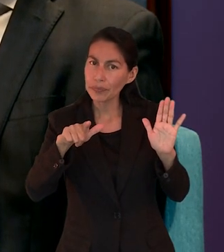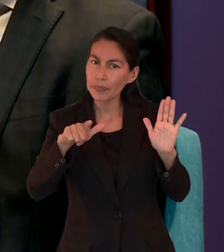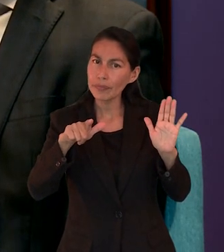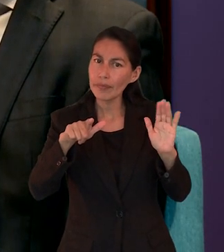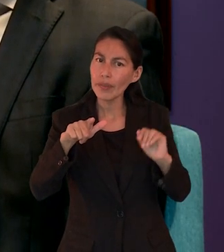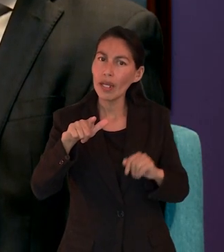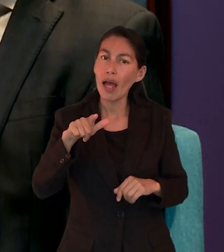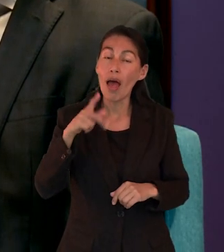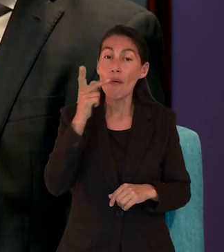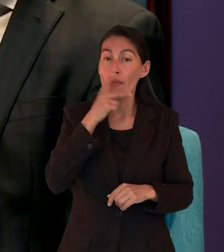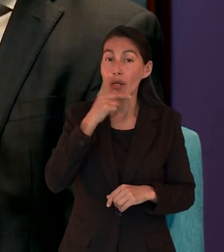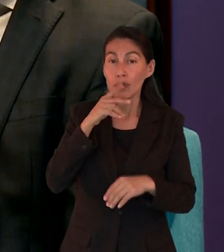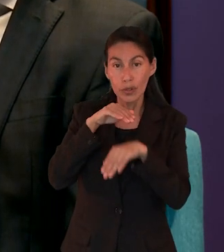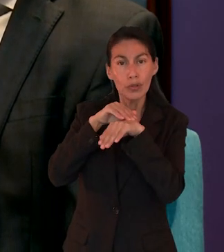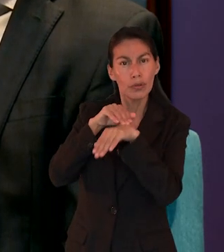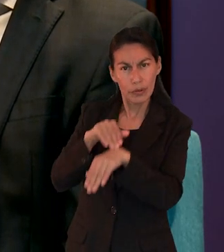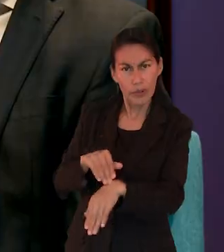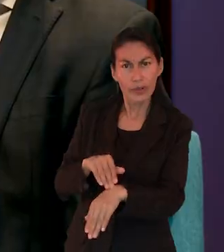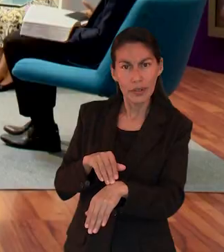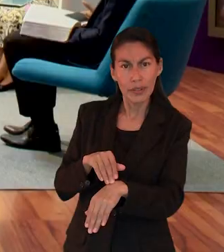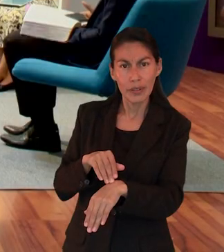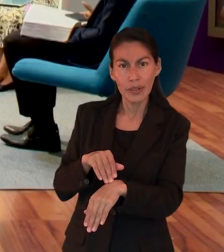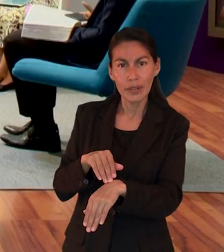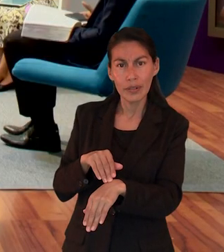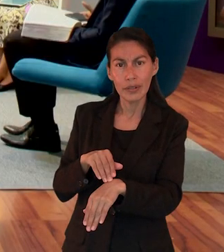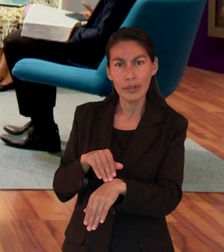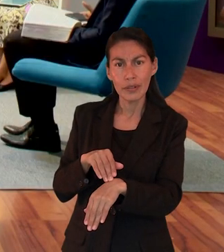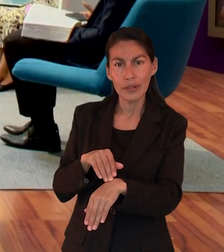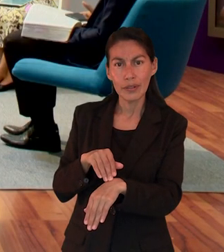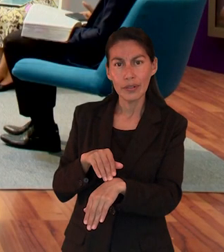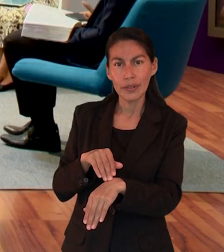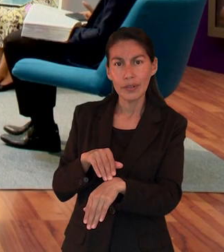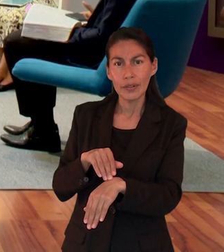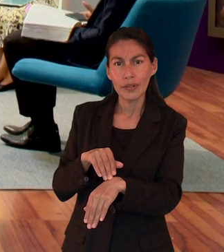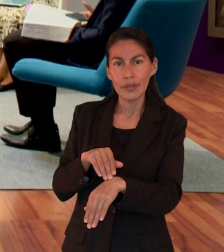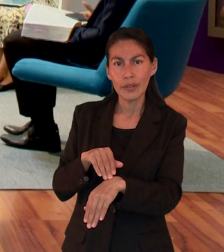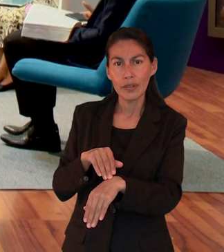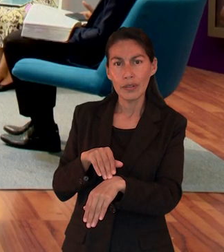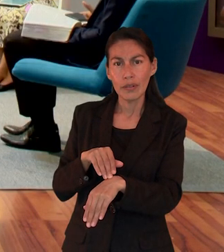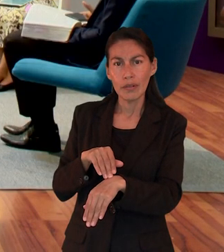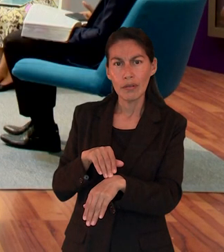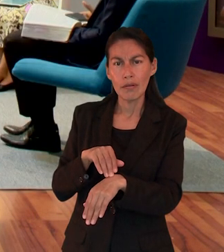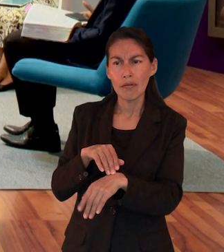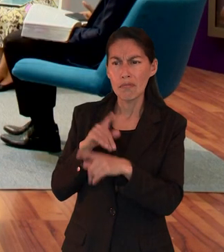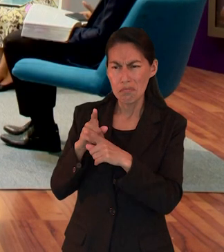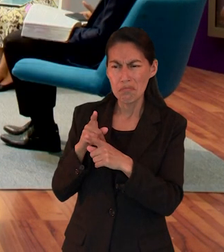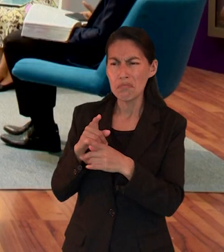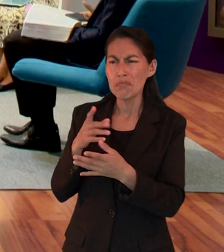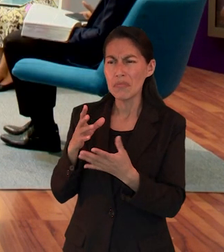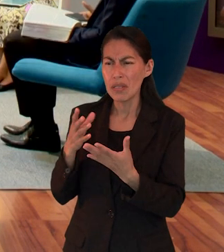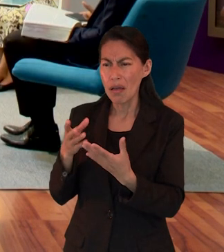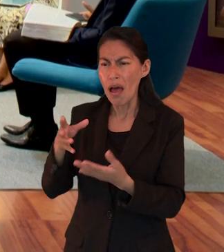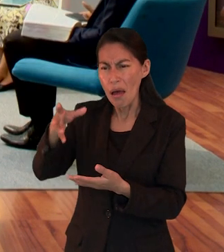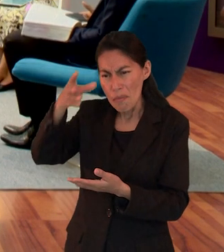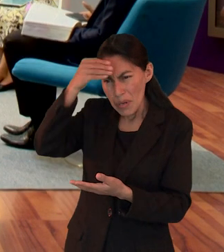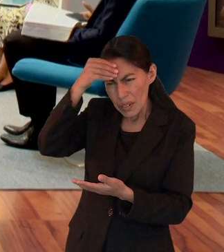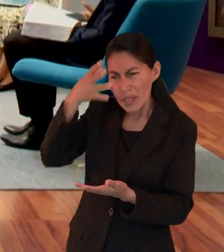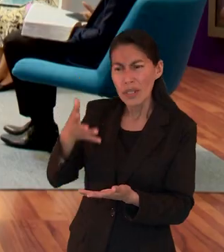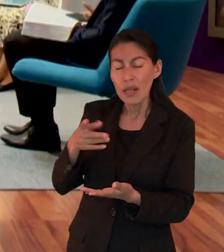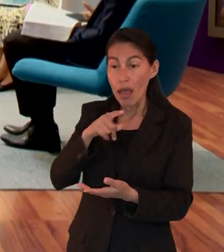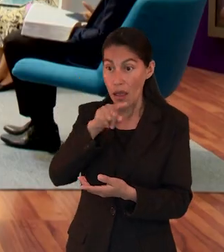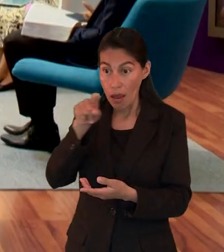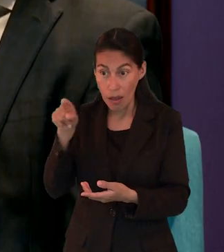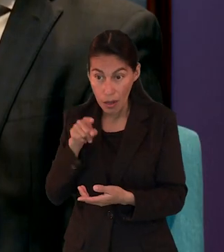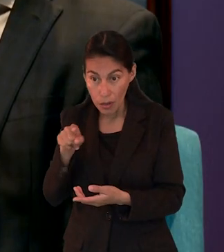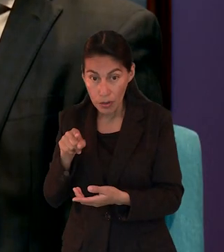Obedeced a vuestros pastores y sujetaos a ellos, porque